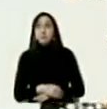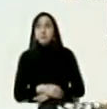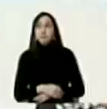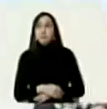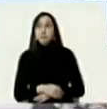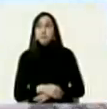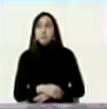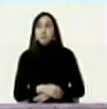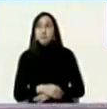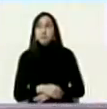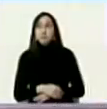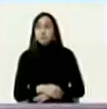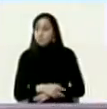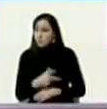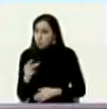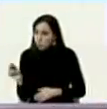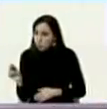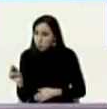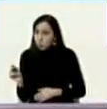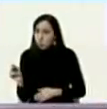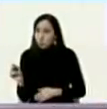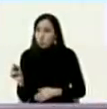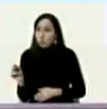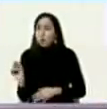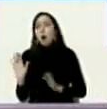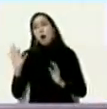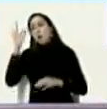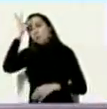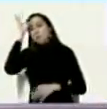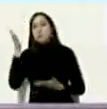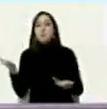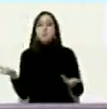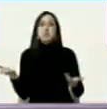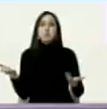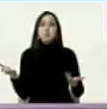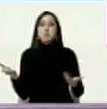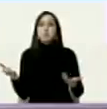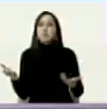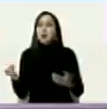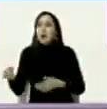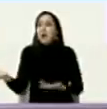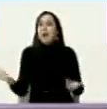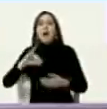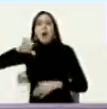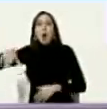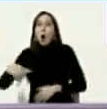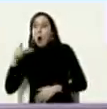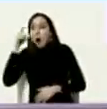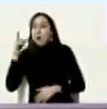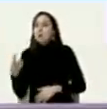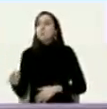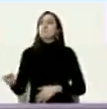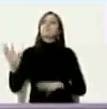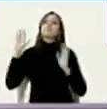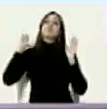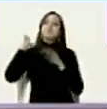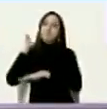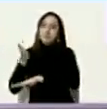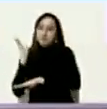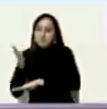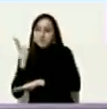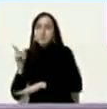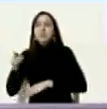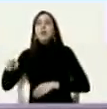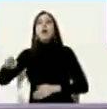tú dices que no todavía no no sabía Jorge Rodríguez lo acabo de tuviar mañana